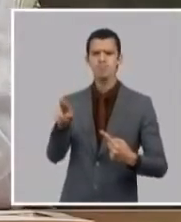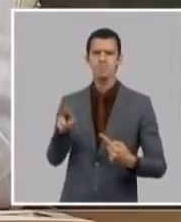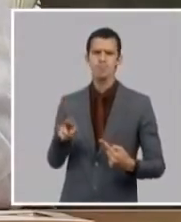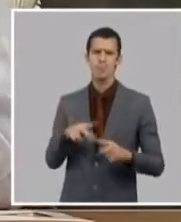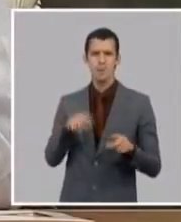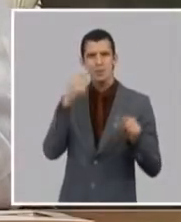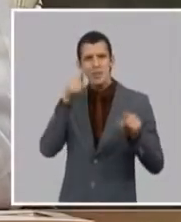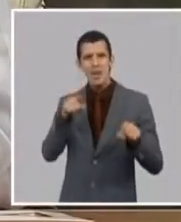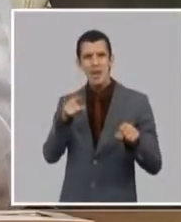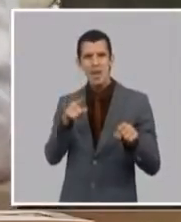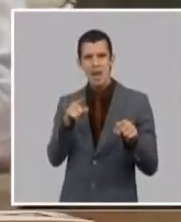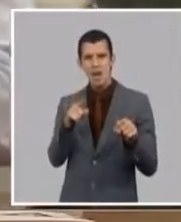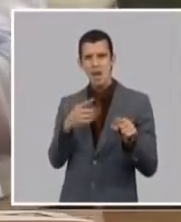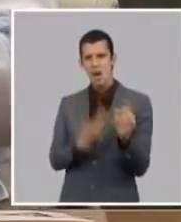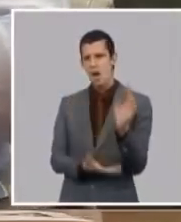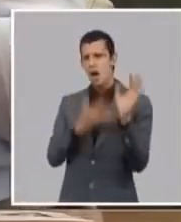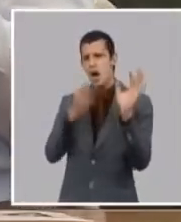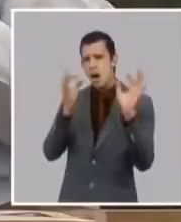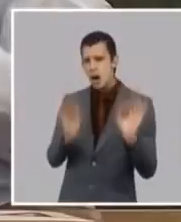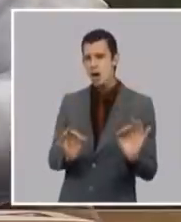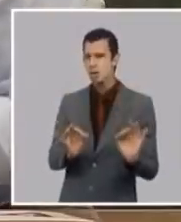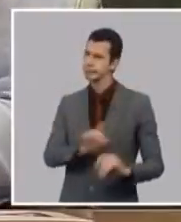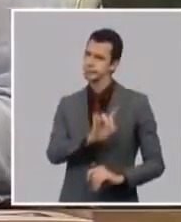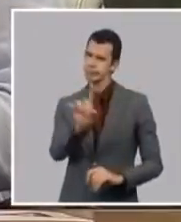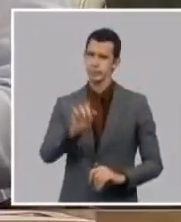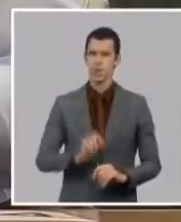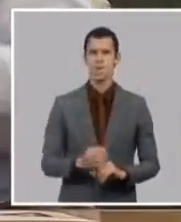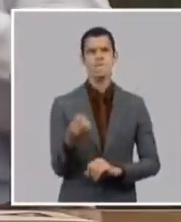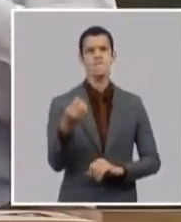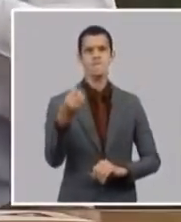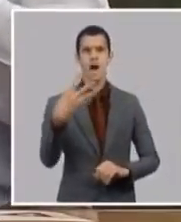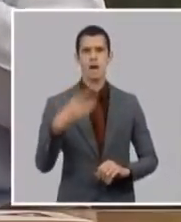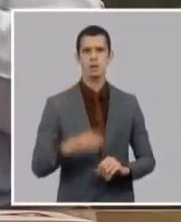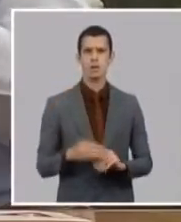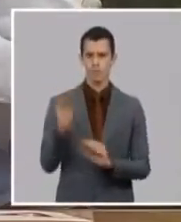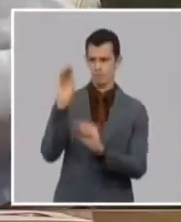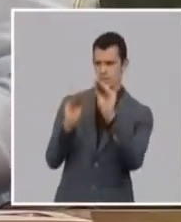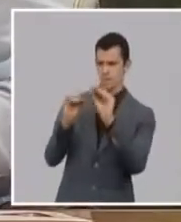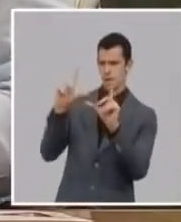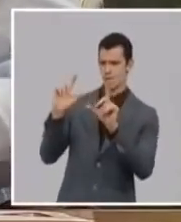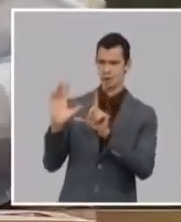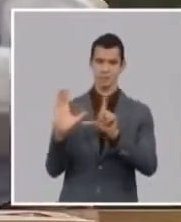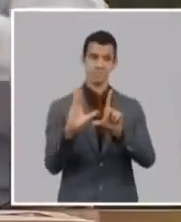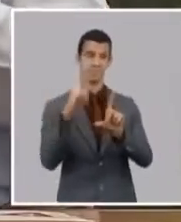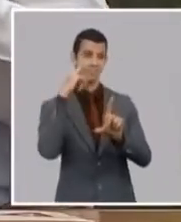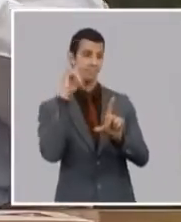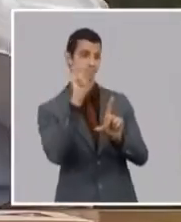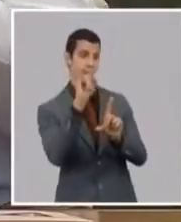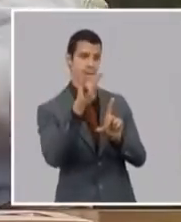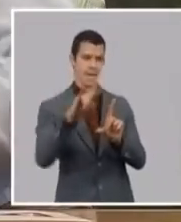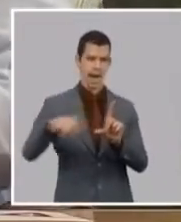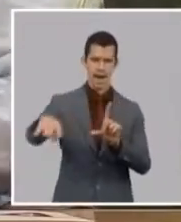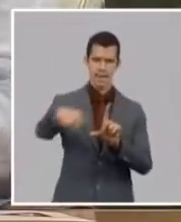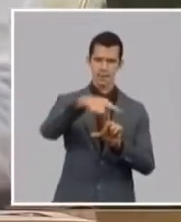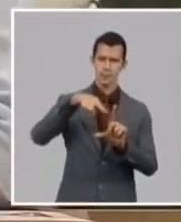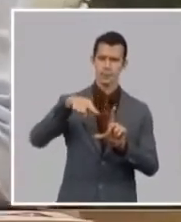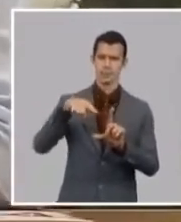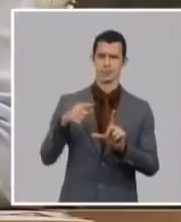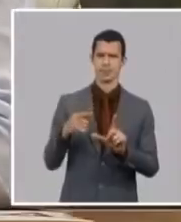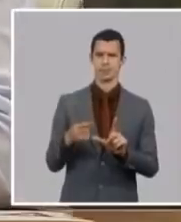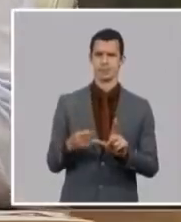llamando a hechos violentos yo no sé esa construcción que han hecho de que nosotros no oímos al pueblo de que nosotros no